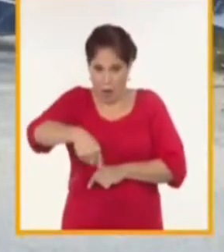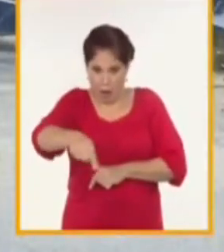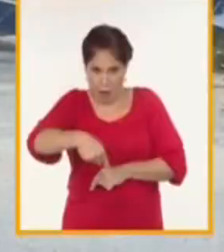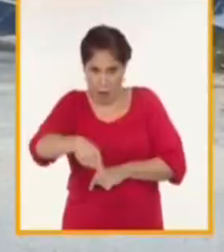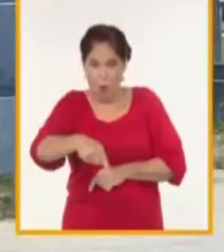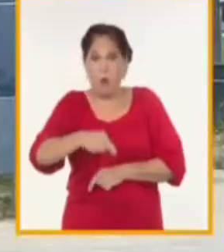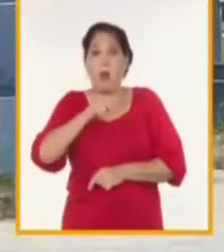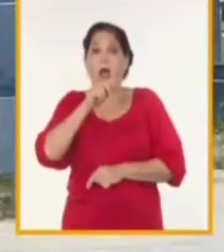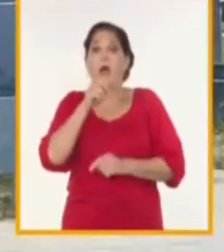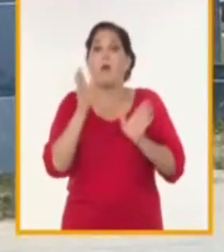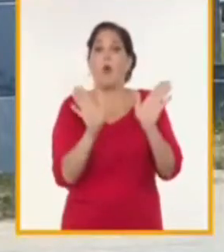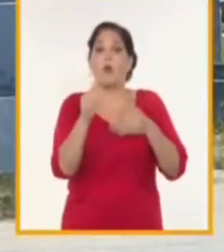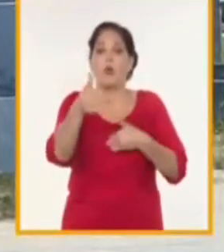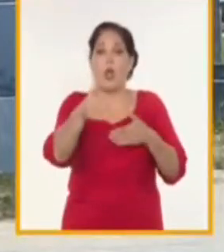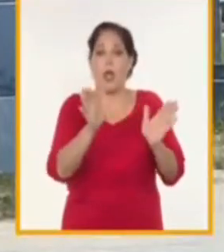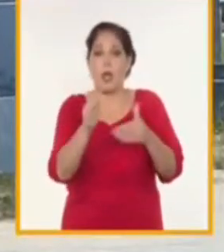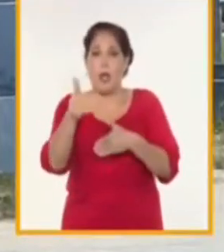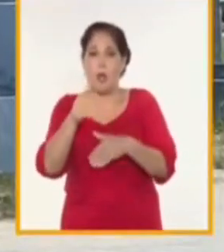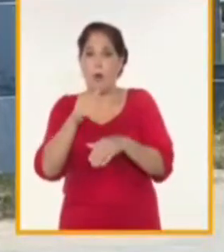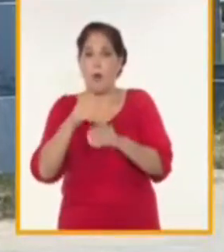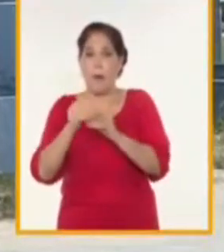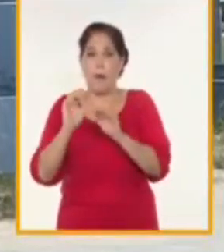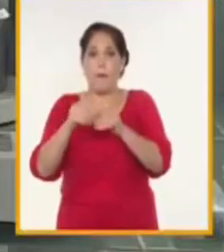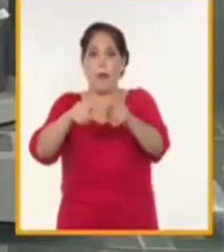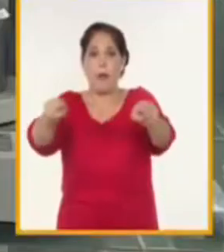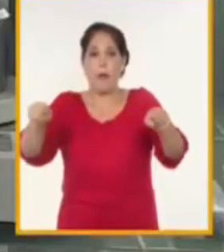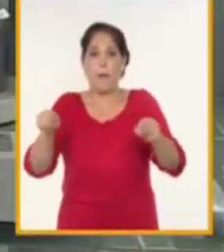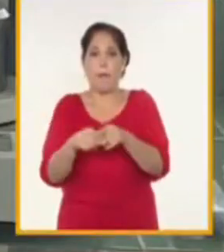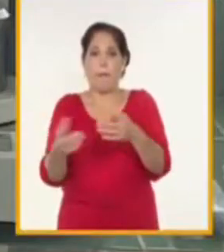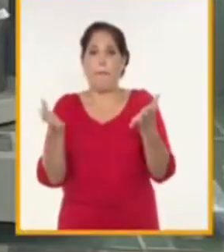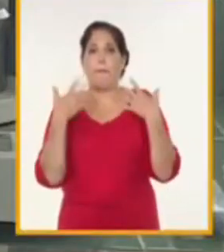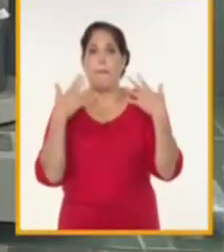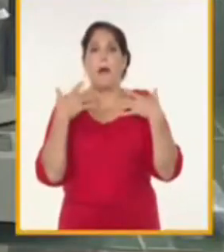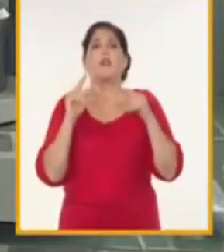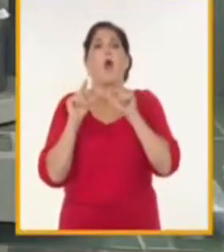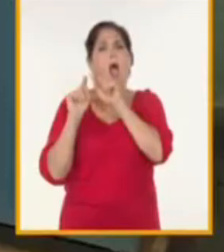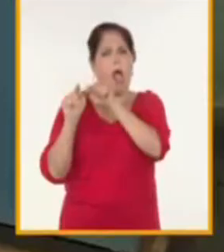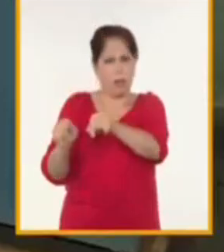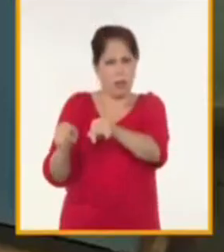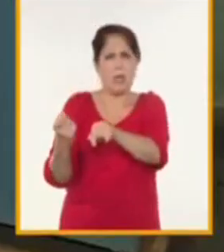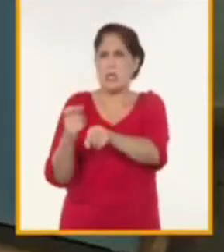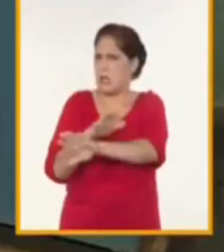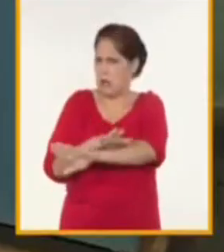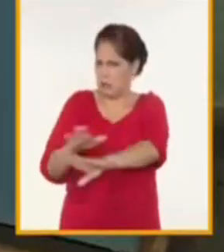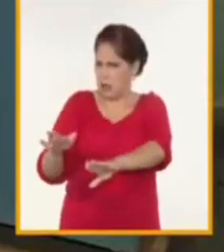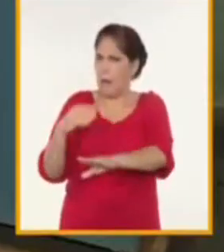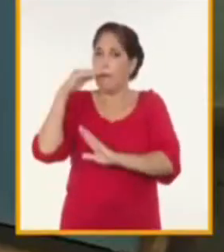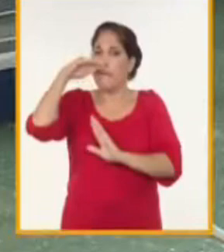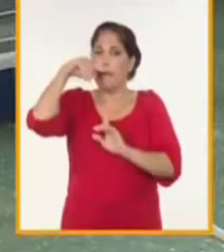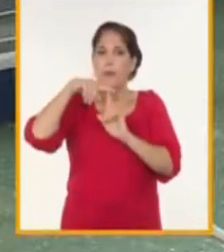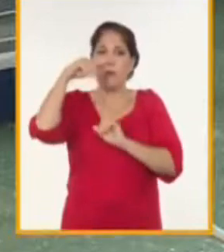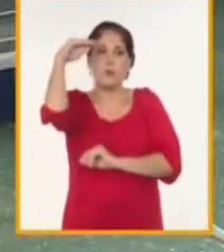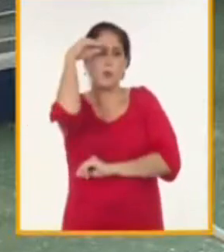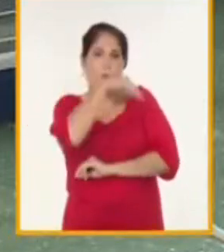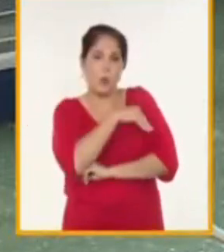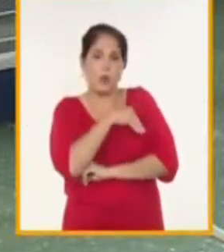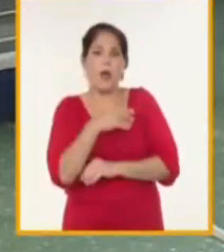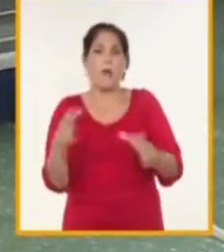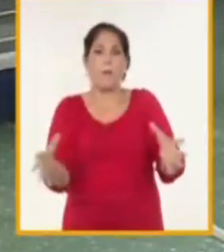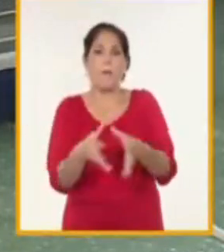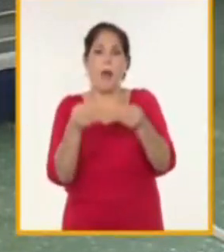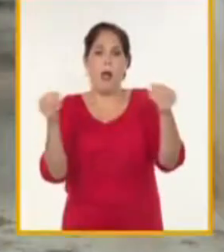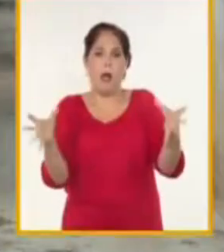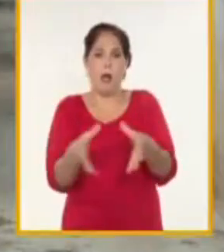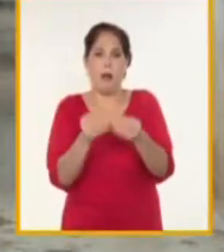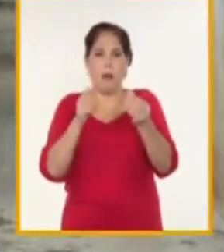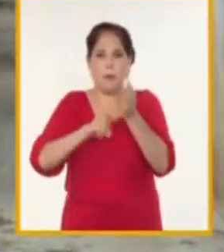contenedores ubicados en el patio de la industria está todo lo que se necesita para modernizar la tecnología de la planta